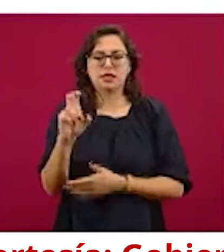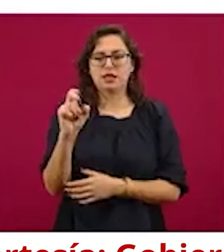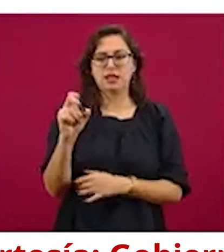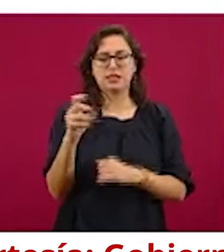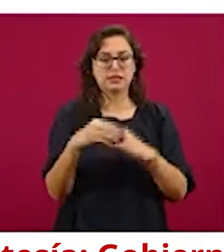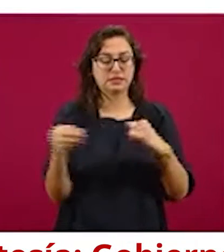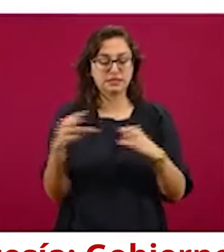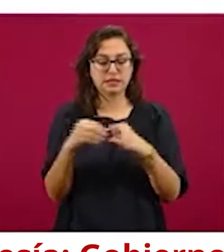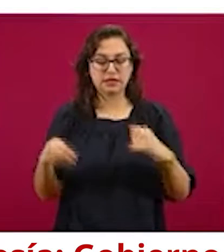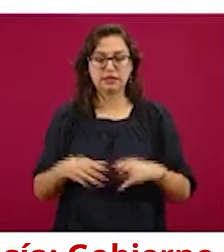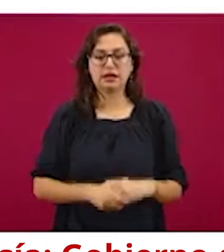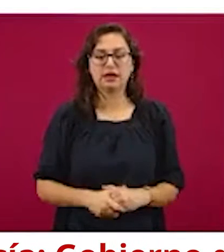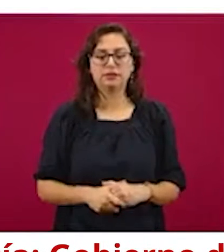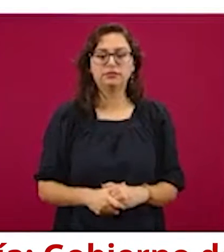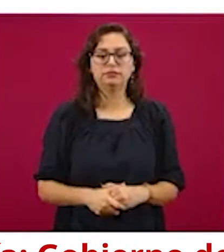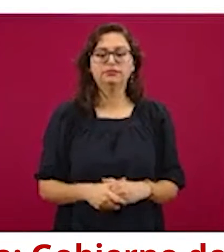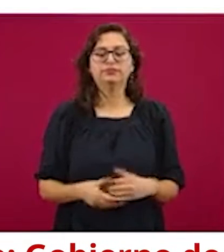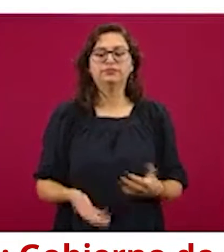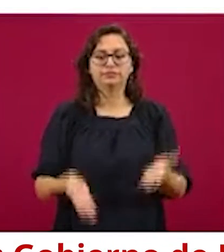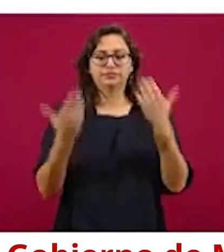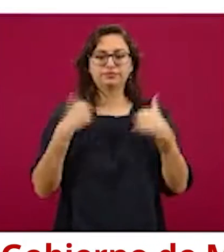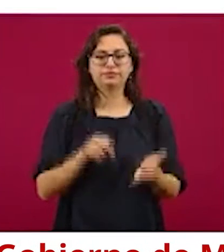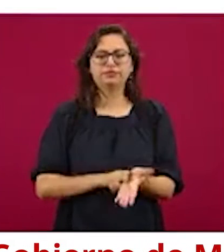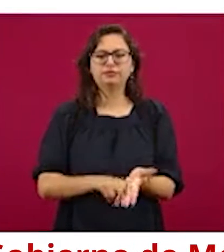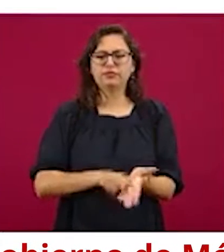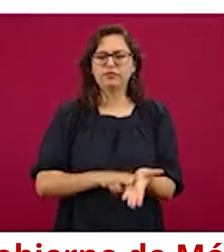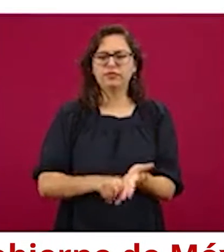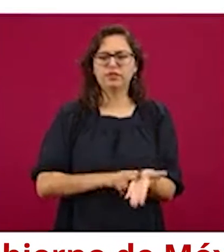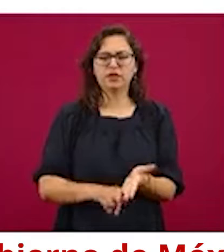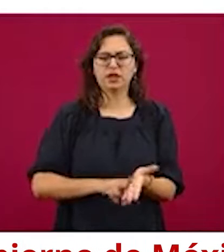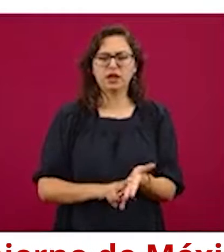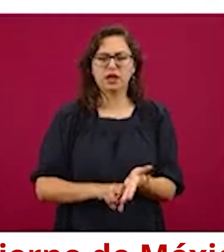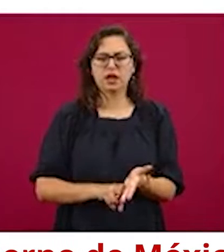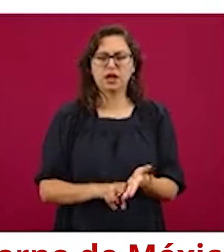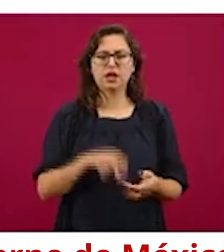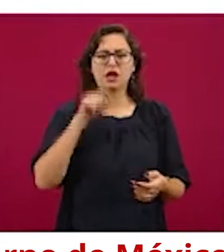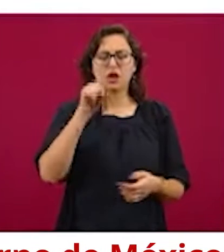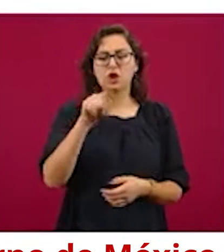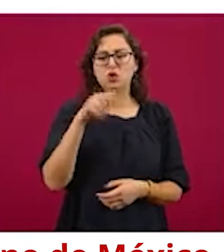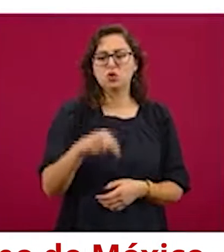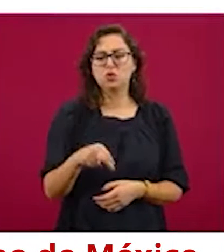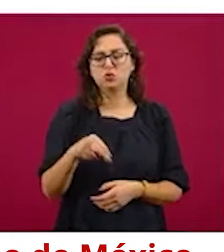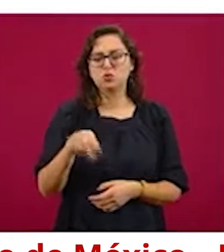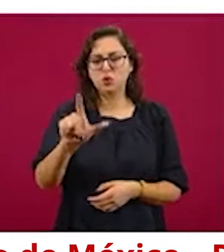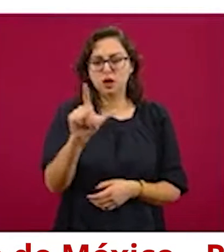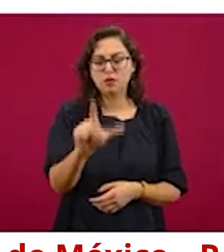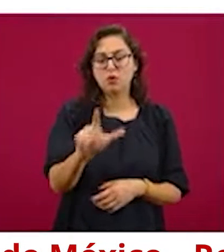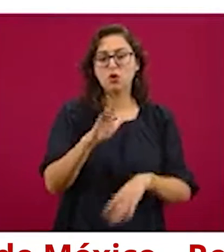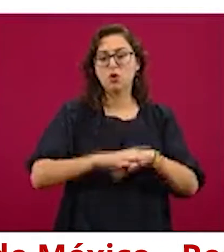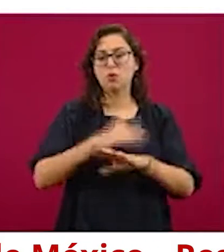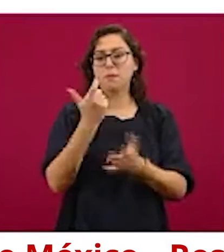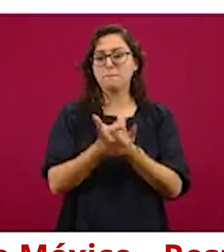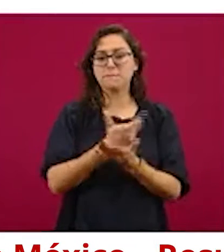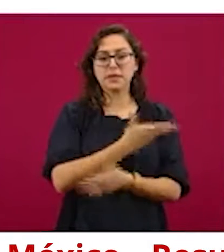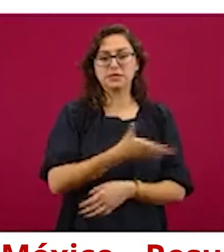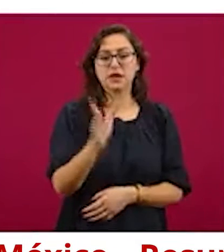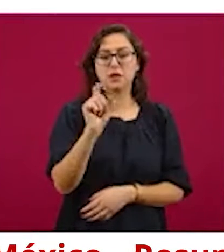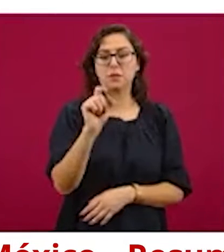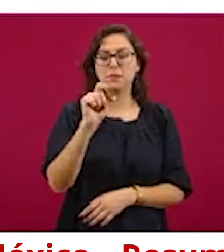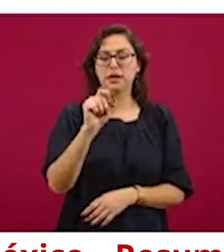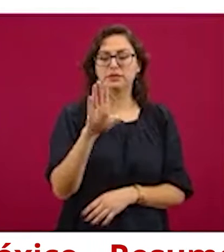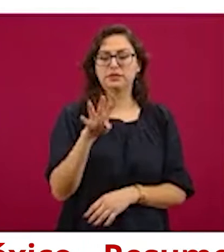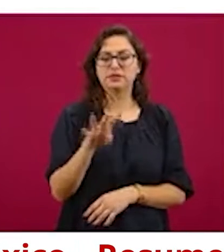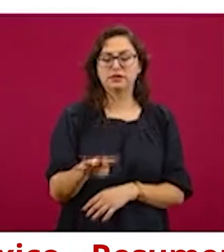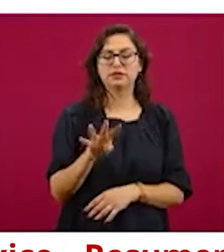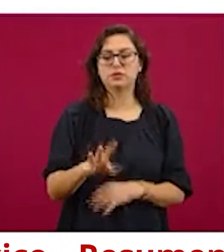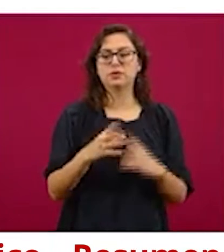diésel, combustibles BP en Santa Catarina, Nuevo León, el precio más alto, 20 pesos 19 centavos por litro, con un